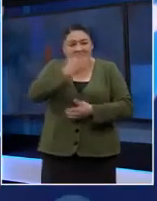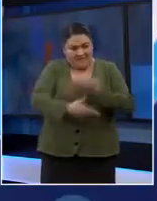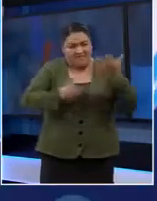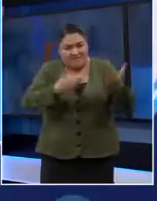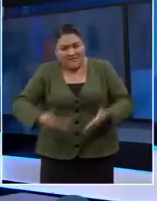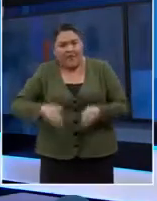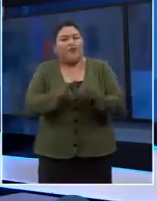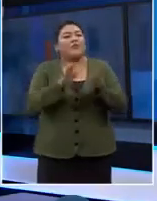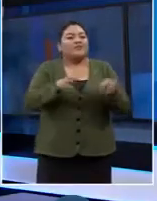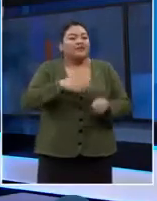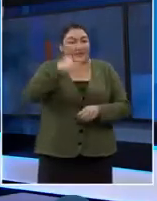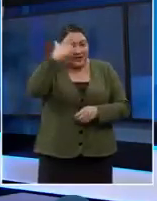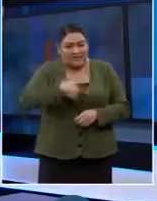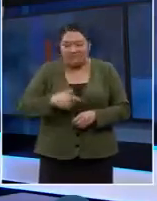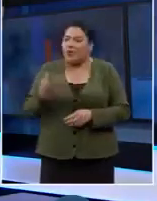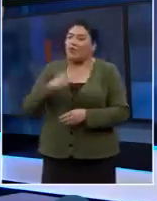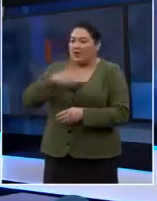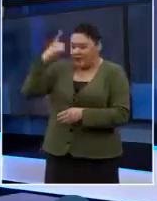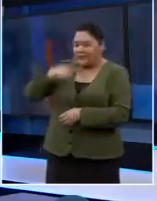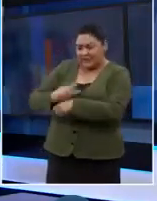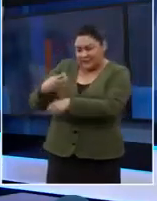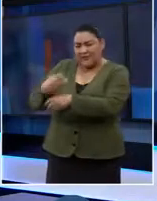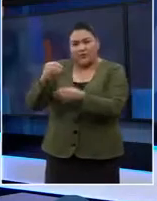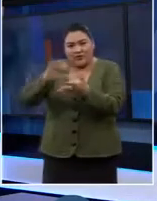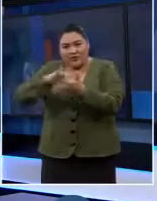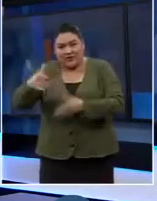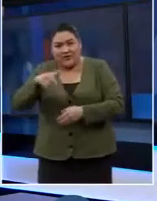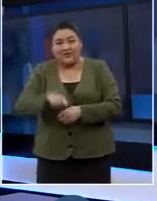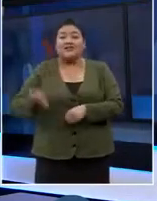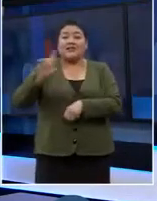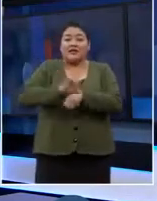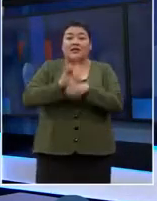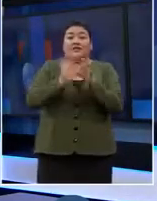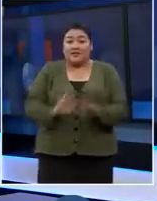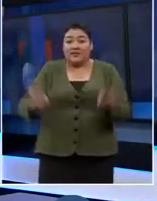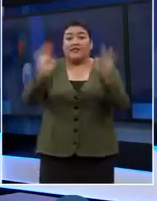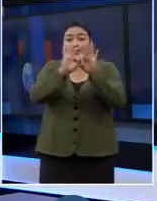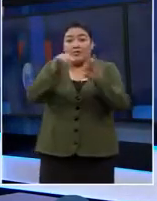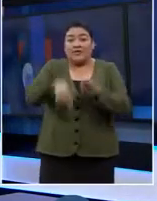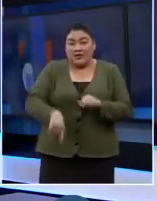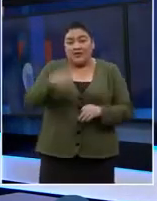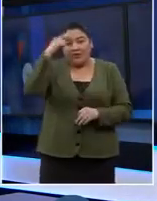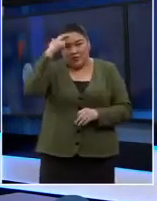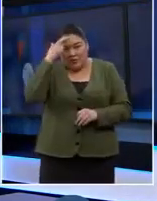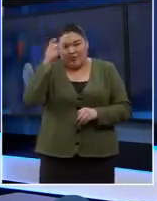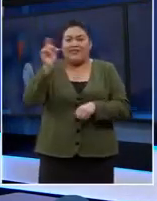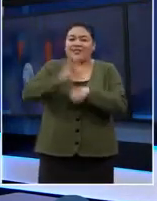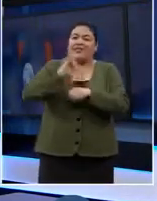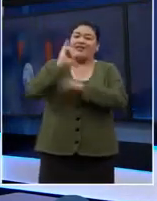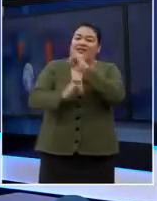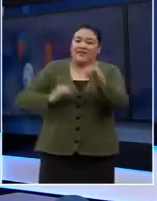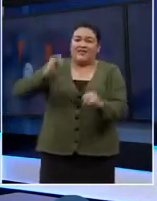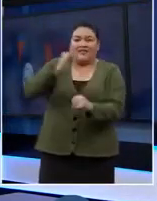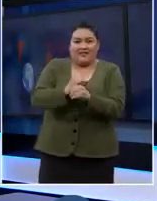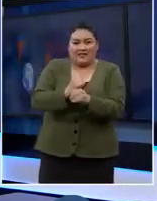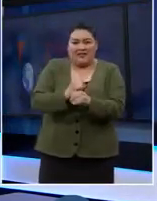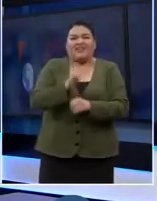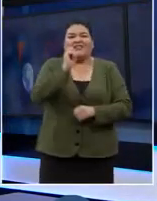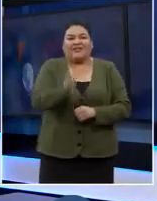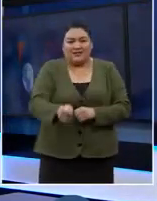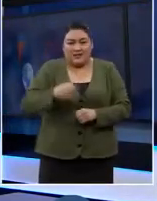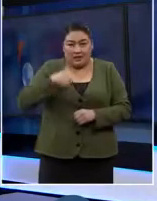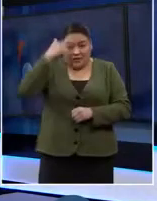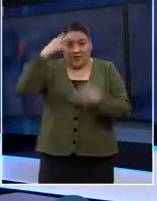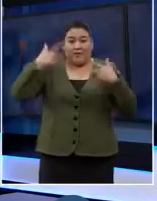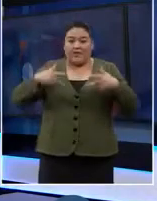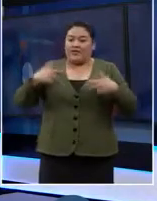¿Cómo estás? Buenas noches. Buenas noches. Muchas gracias por la invitación. Hoy celebramos un día importante en el calendario de las celebraciones internacionales globales, el Día de los Derechos